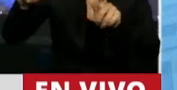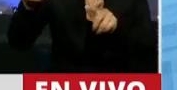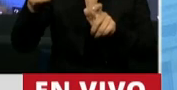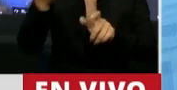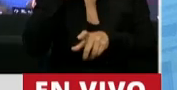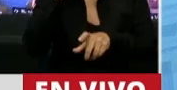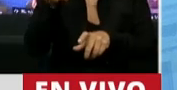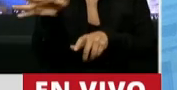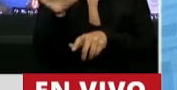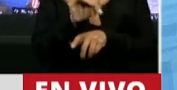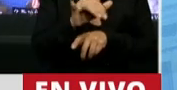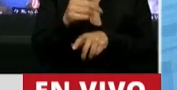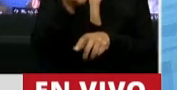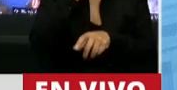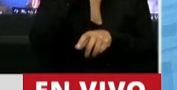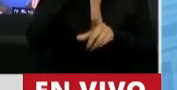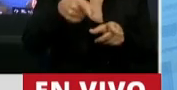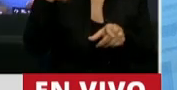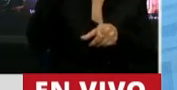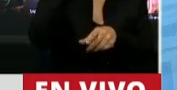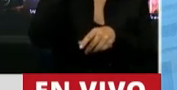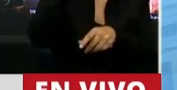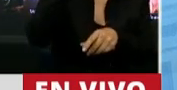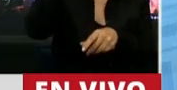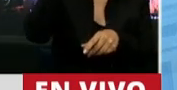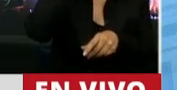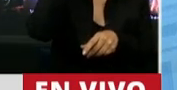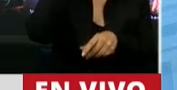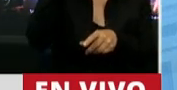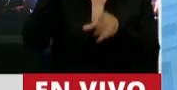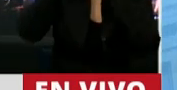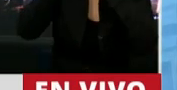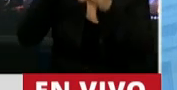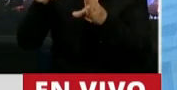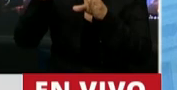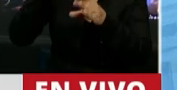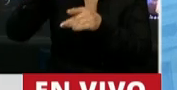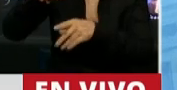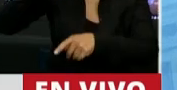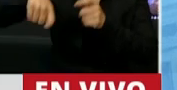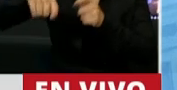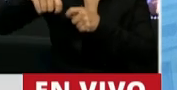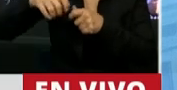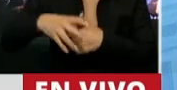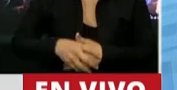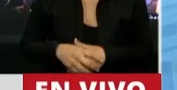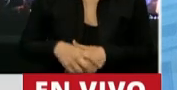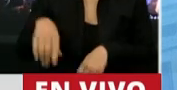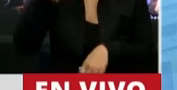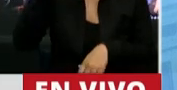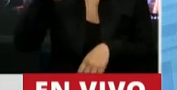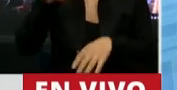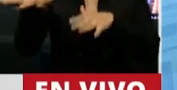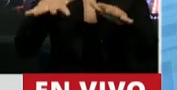Podría hablar también de Formosa, pero me quiero limitar a Santiago del Estero. En Santiago del Estero ese estado de excepción